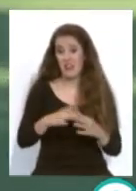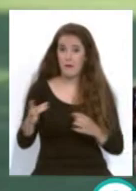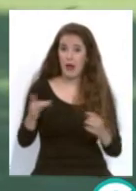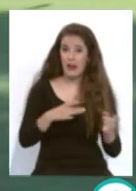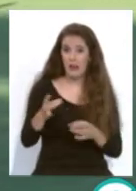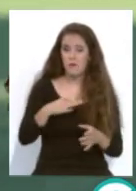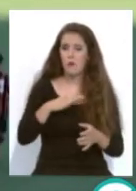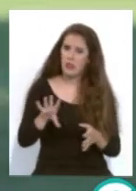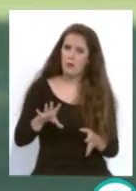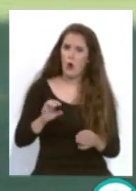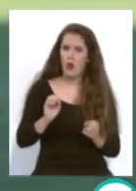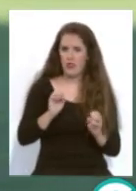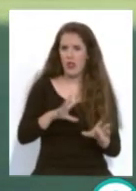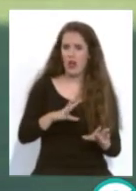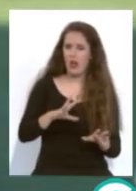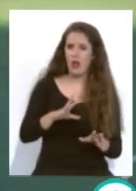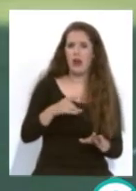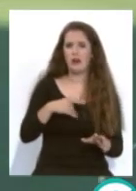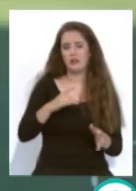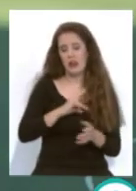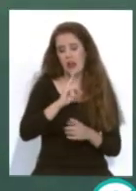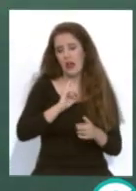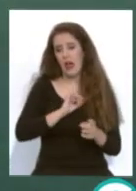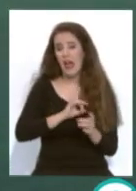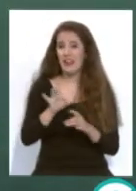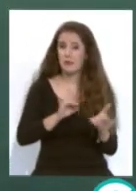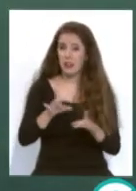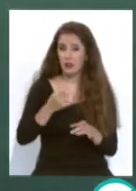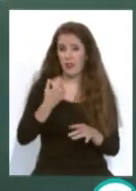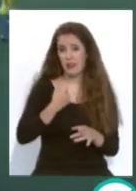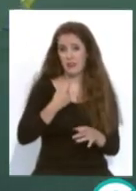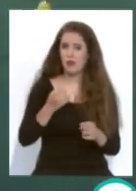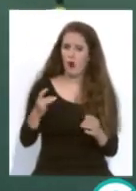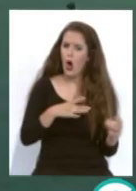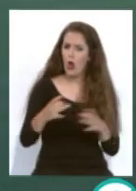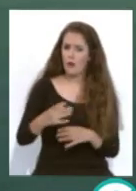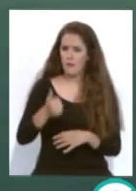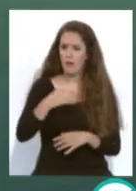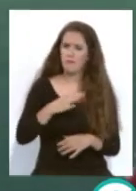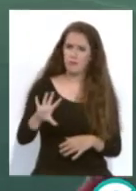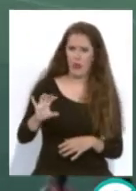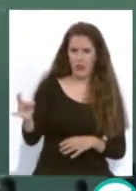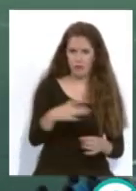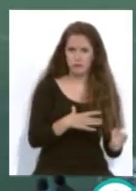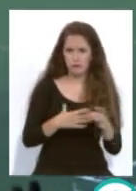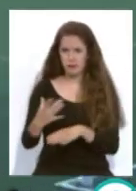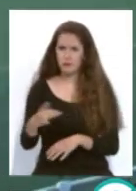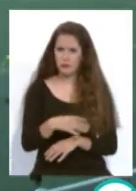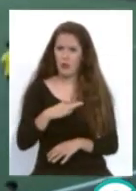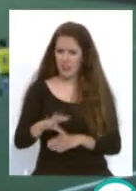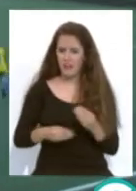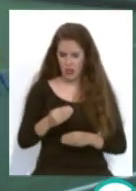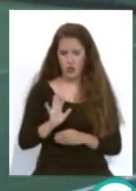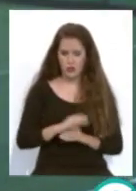yo creo que pudimos dejar prácticamente sentenciada la eliminatoria de haber marcado algún gol más si ahí entró Sergio también para reforzar más ese